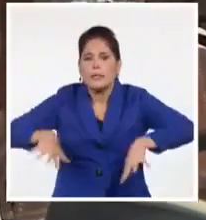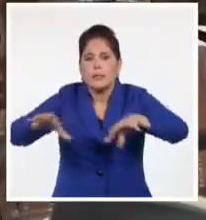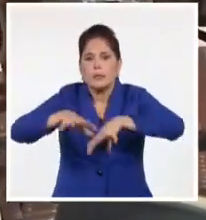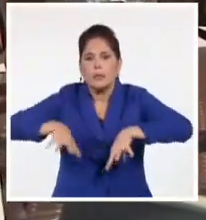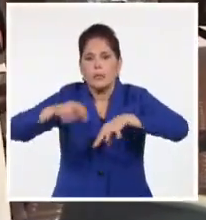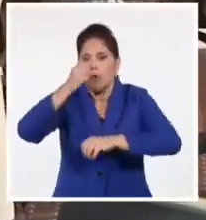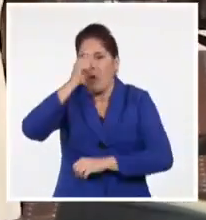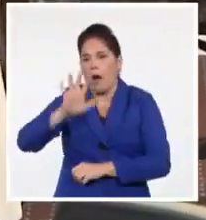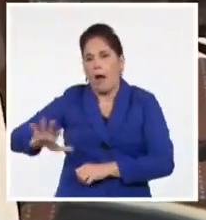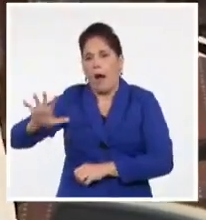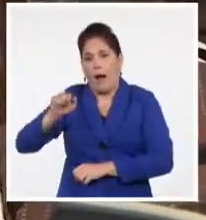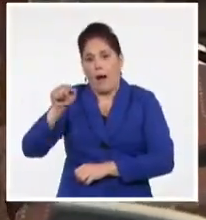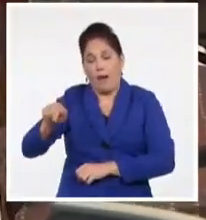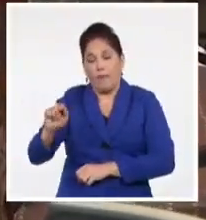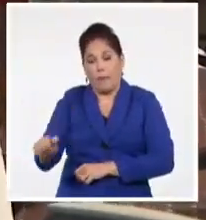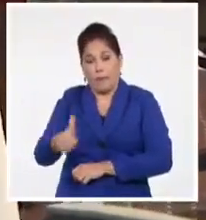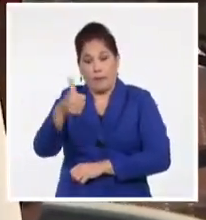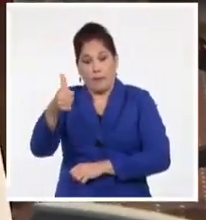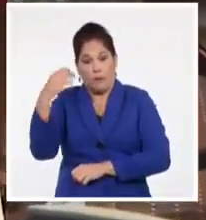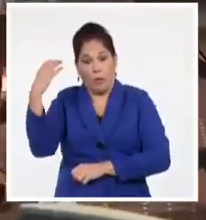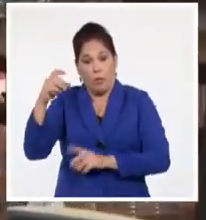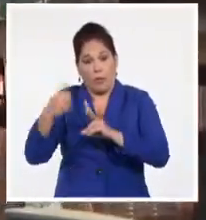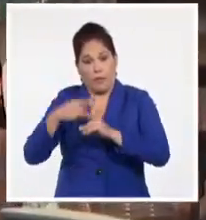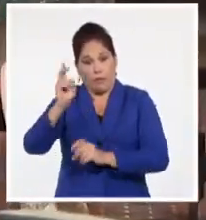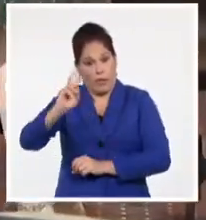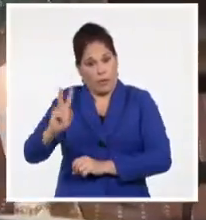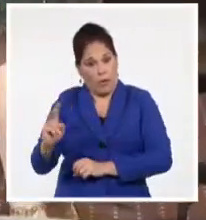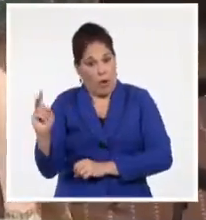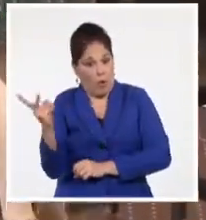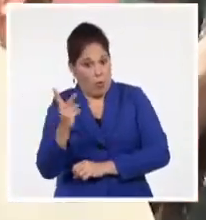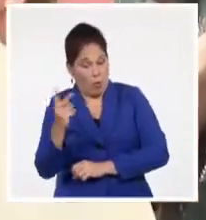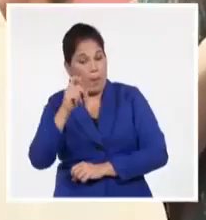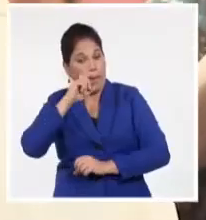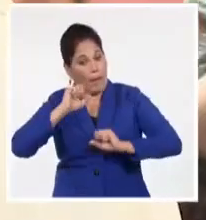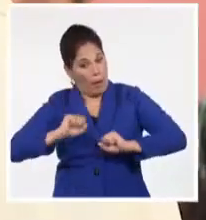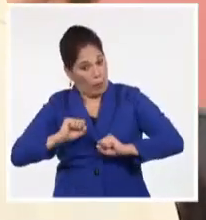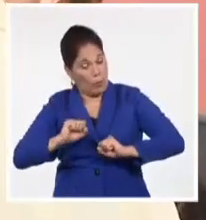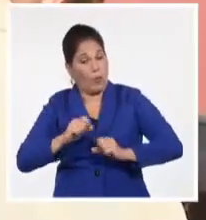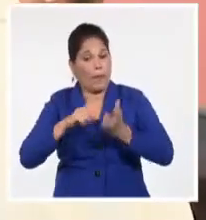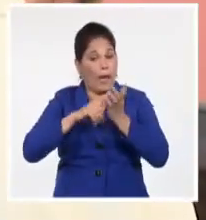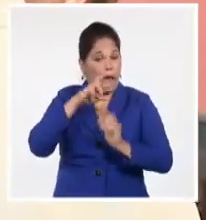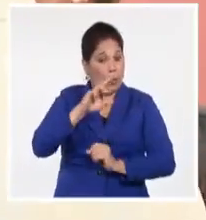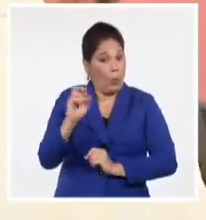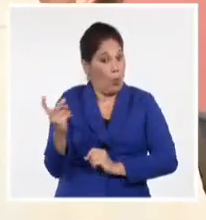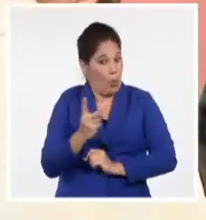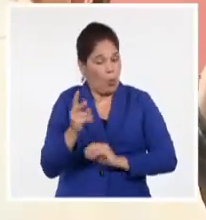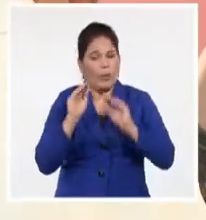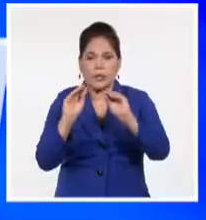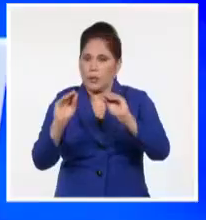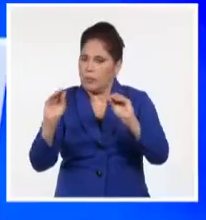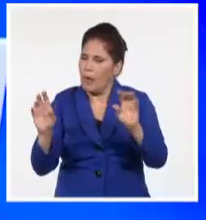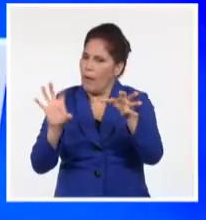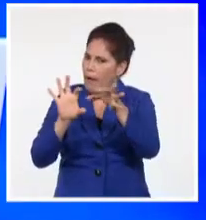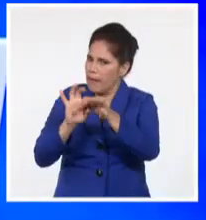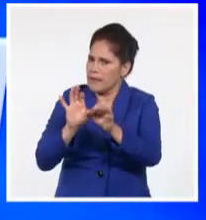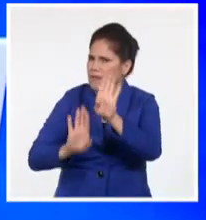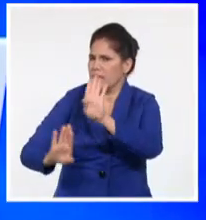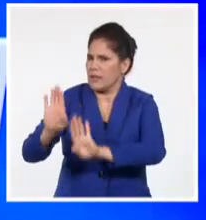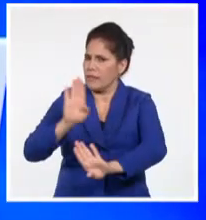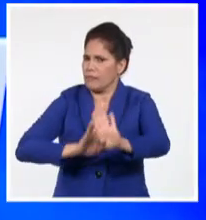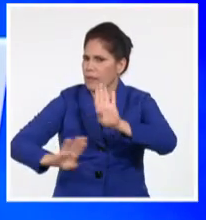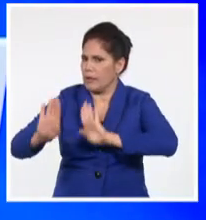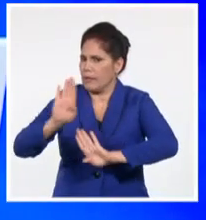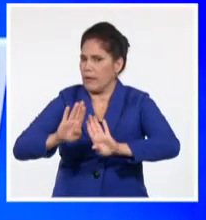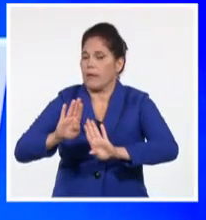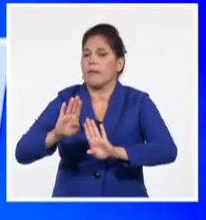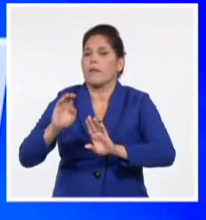África. En tanto, los presidentes de Colombia y Venezuela, Gustavo Petro y Nicolás Maduro respectivamente, llamaron a crear una alianza en defensa de la